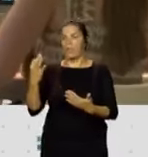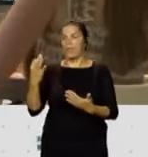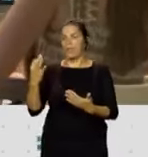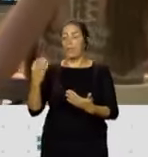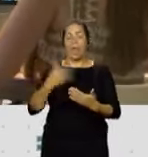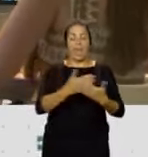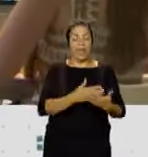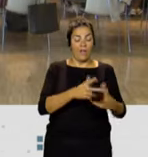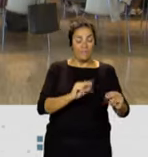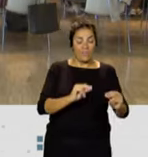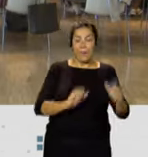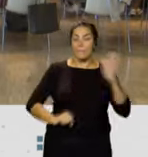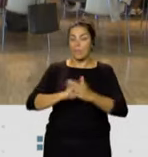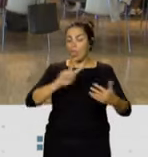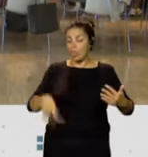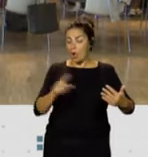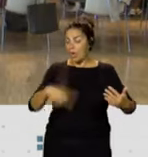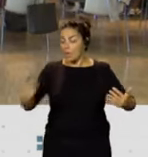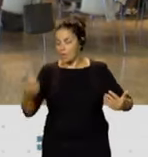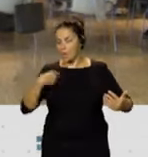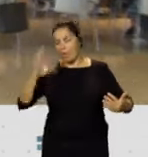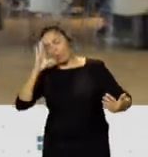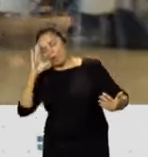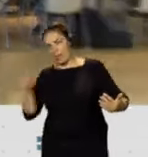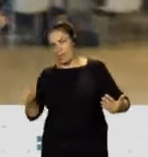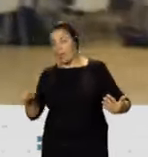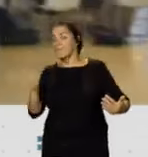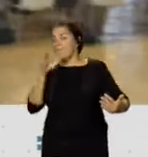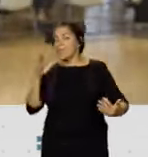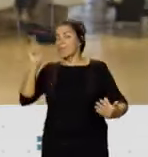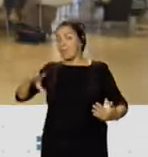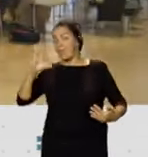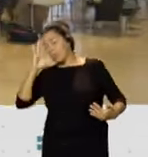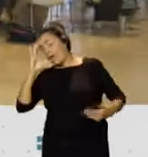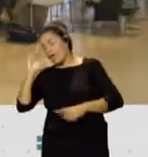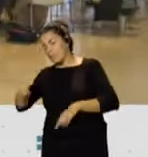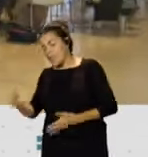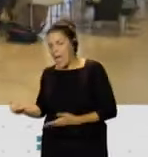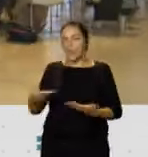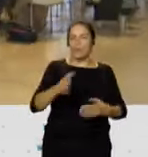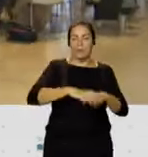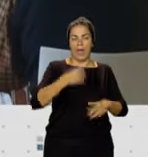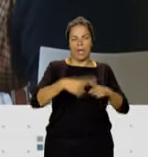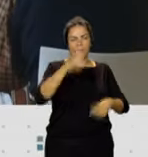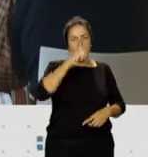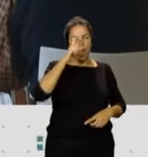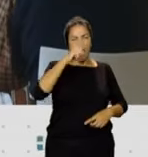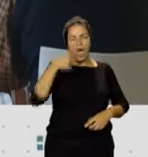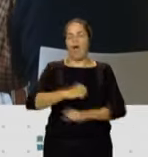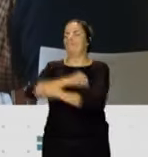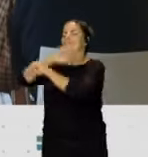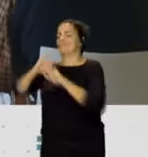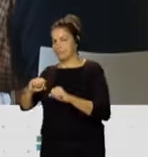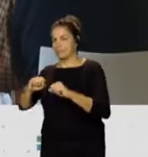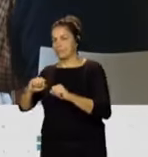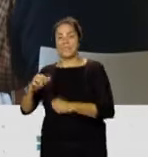de haber estudiado. ¿Por qué? Porque el sueño también ayuda a reforzar todo lo que son los patrones de memoria. Si pasas la noche